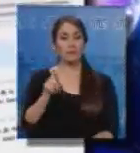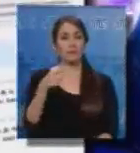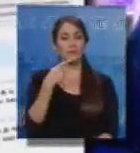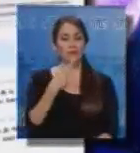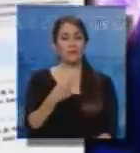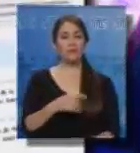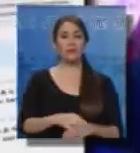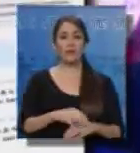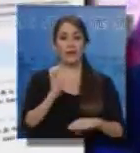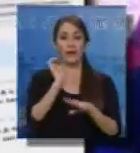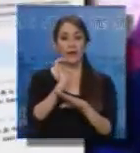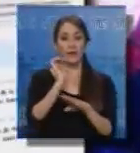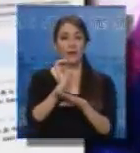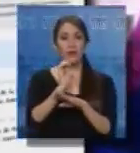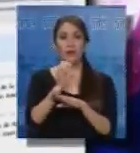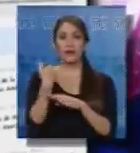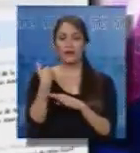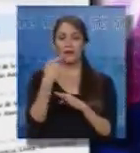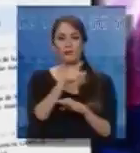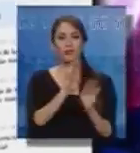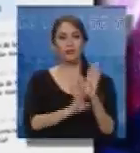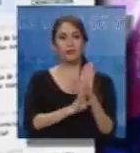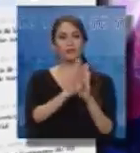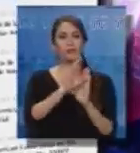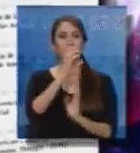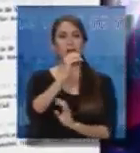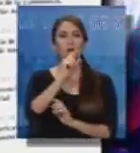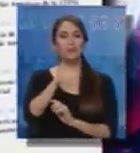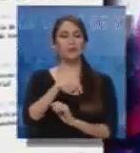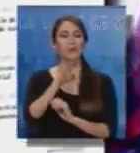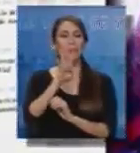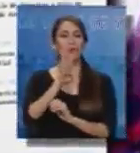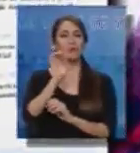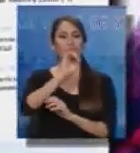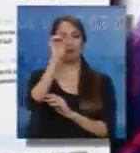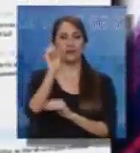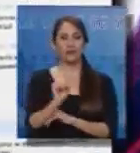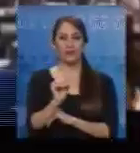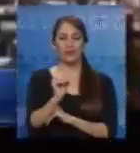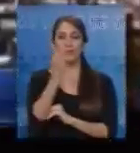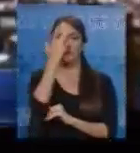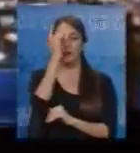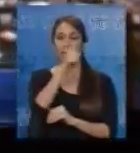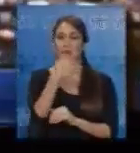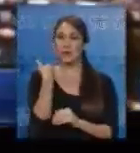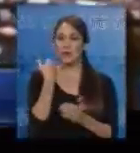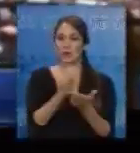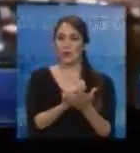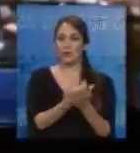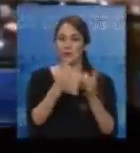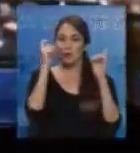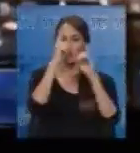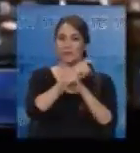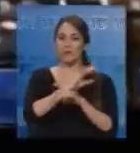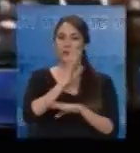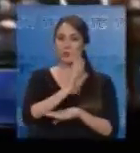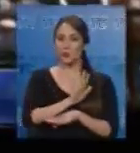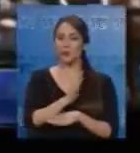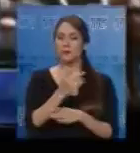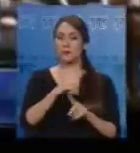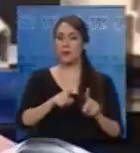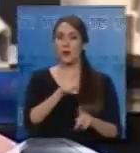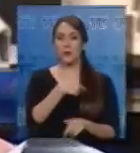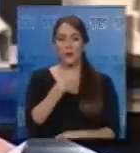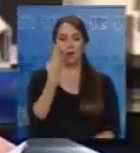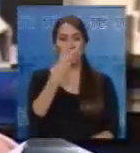dijo que nuestro país tendrá un crecimiento del 0.4% pese a la crisis económica que atraviesa la región. Según